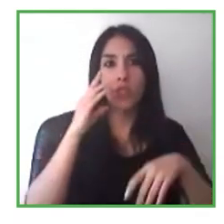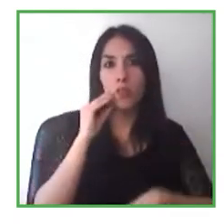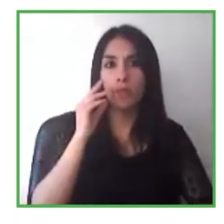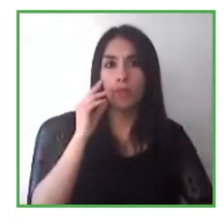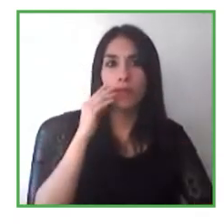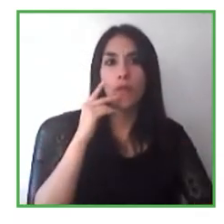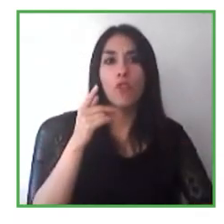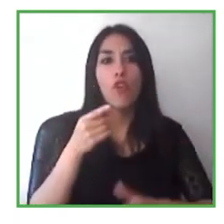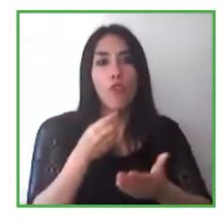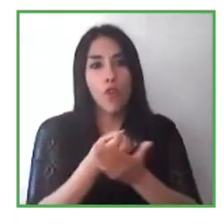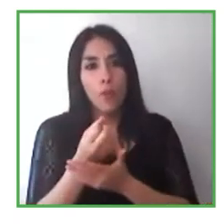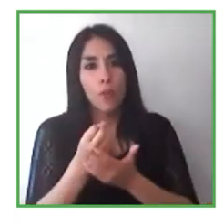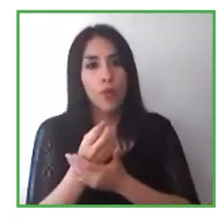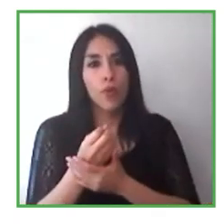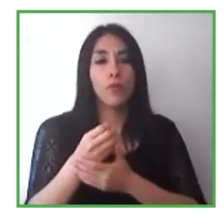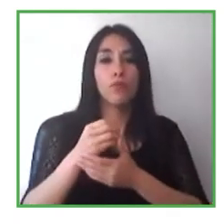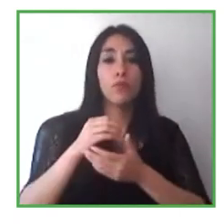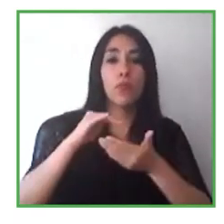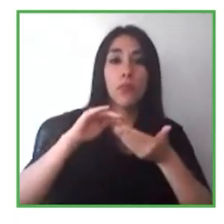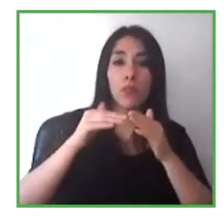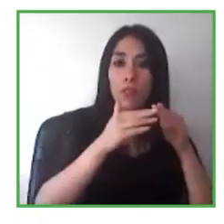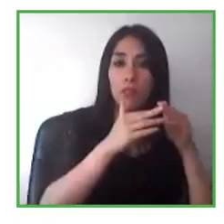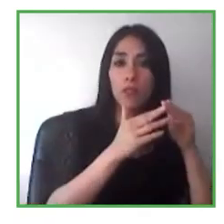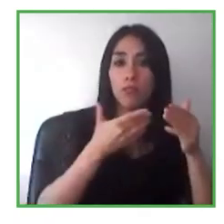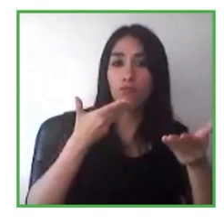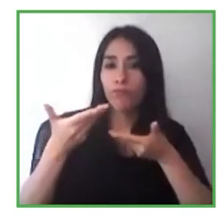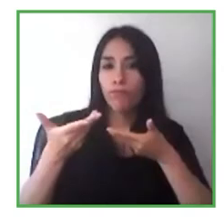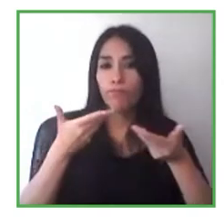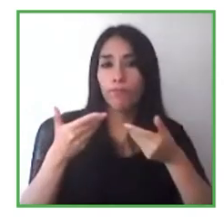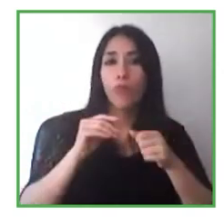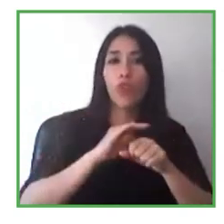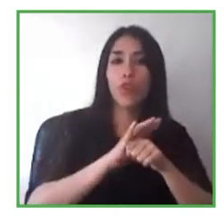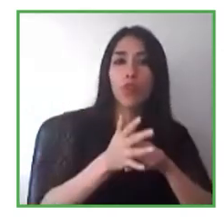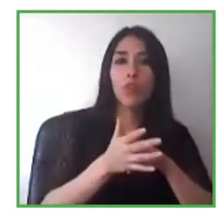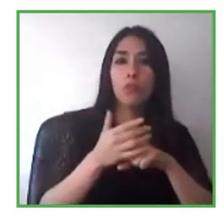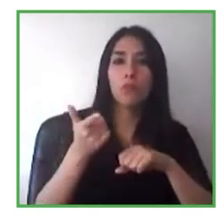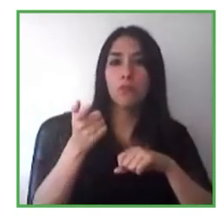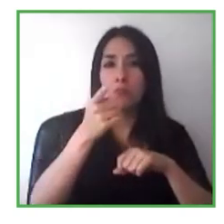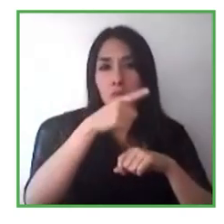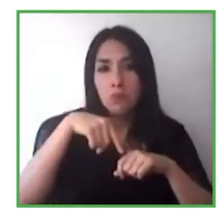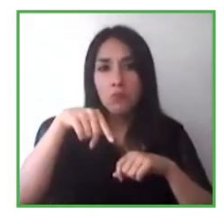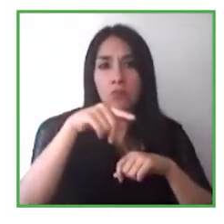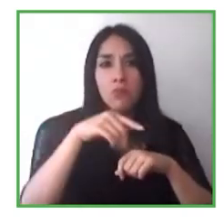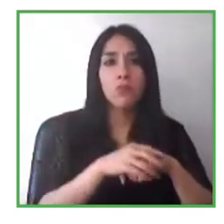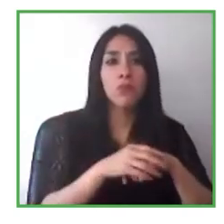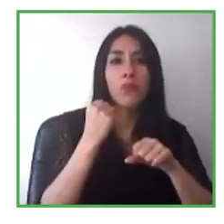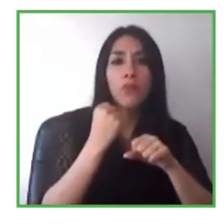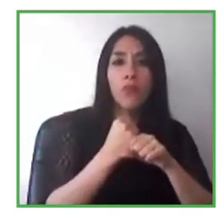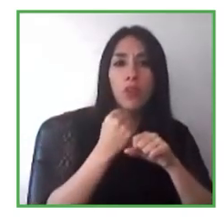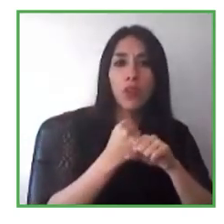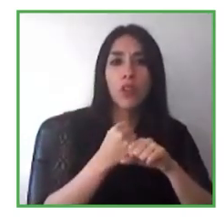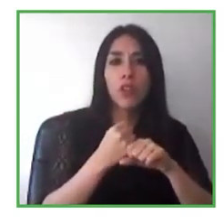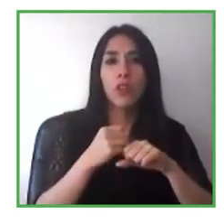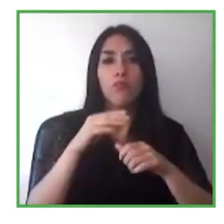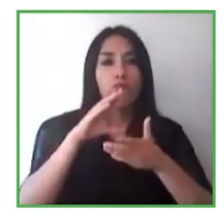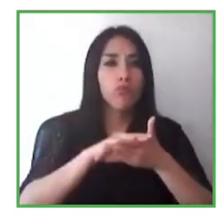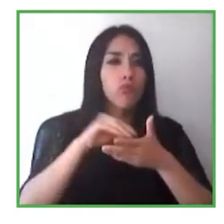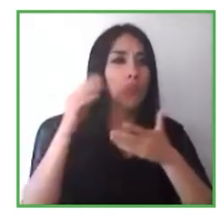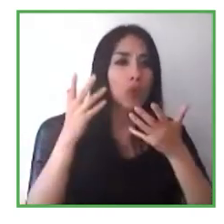¿pueden compartir cómo el coronavirus los ha afectado a ustedes en su trabajo y qué es lo que han aprendido y cómo lo han adaptado?